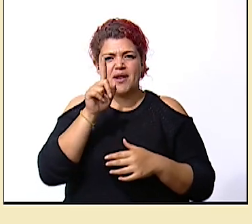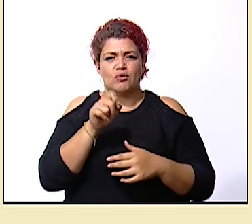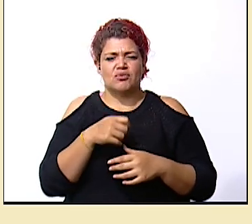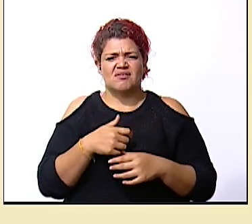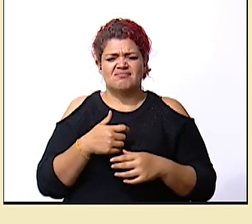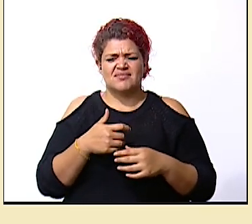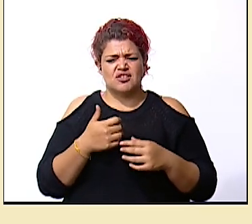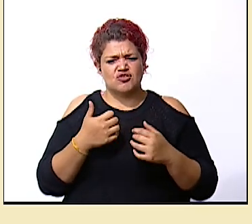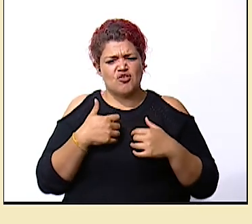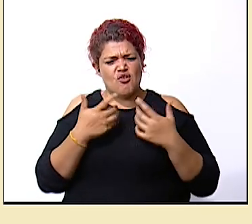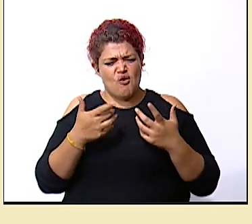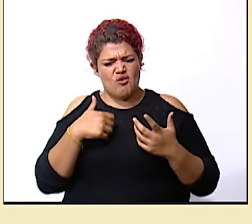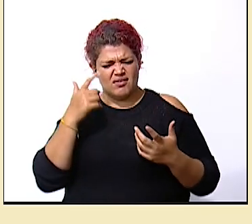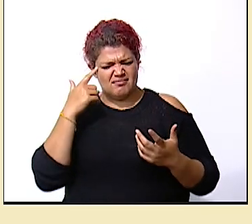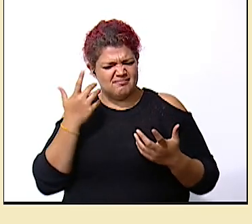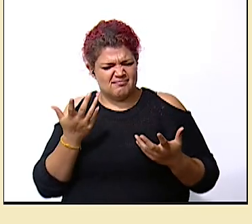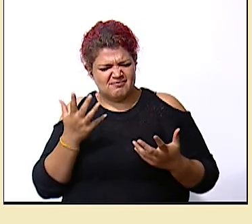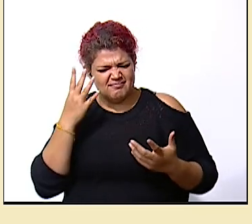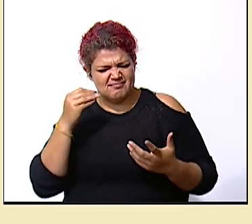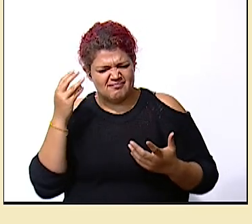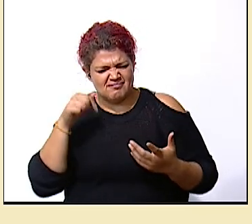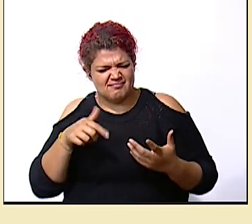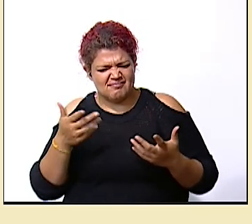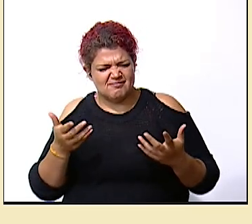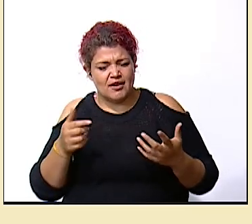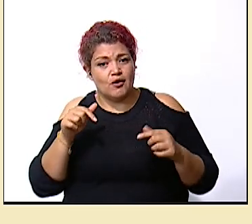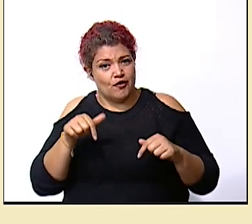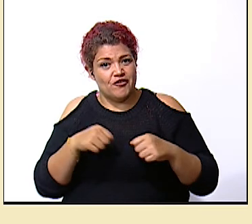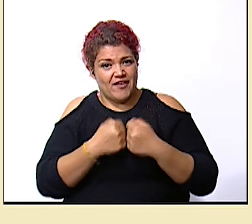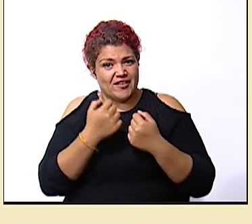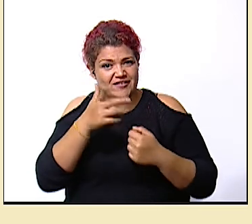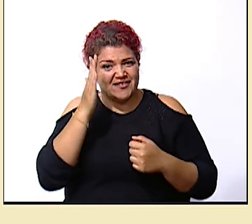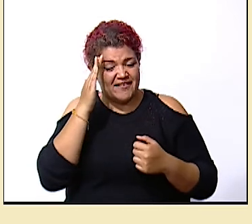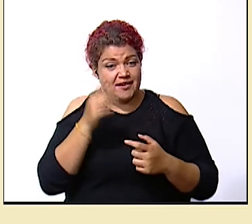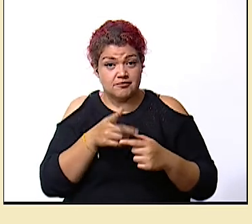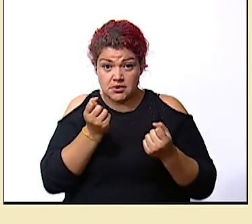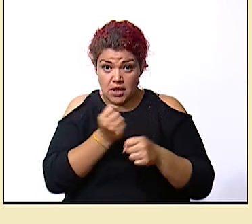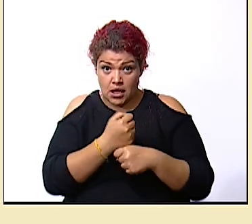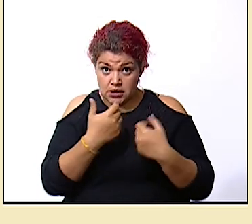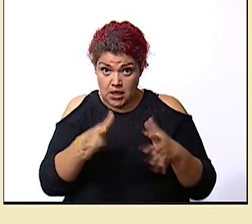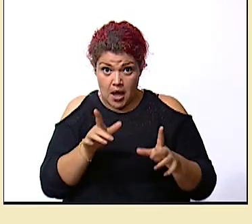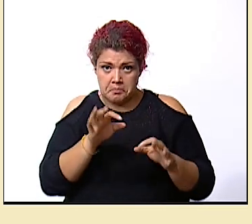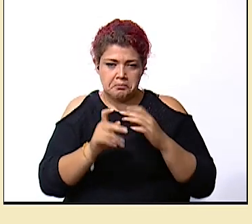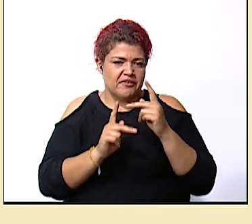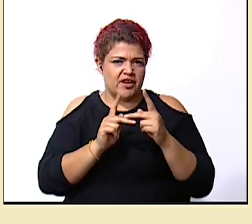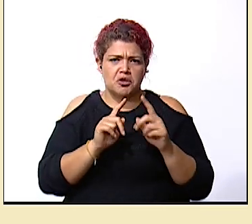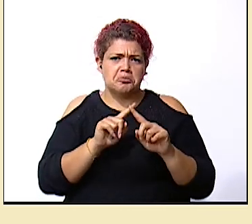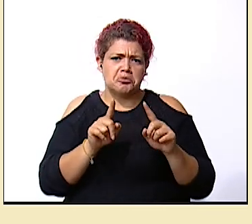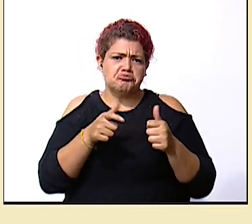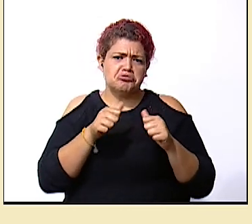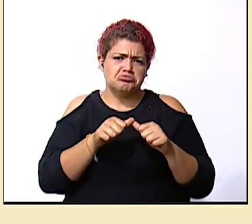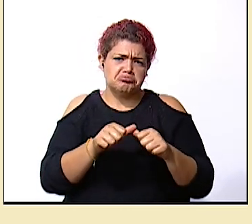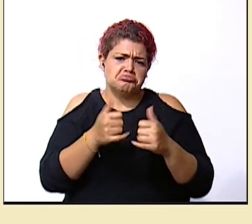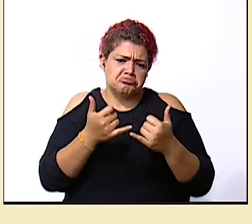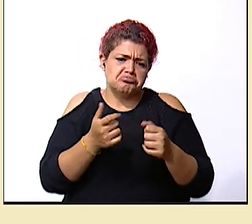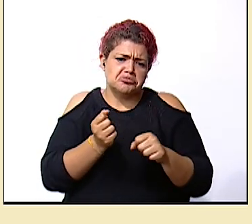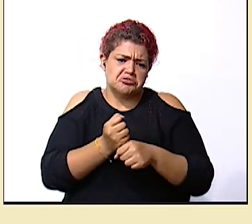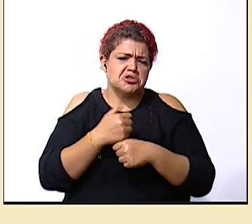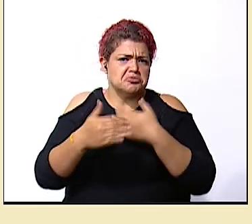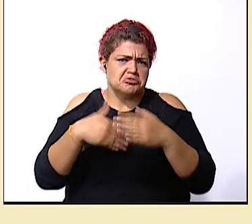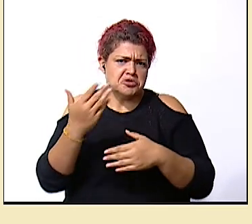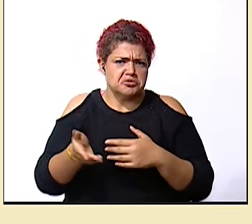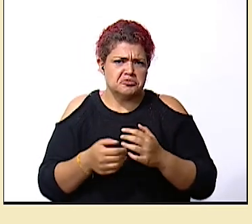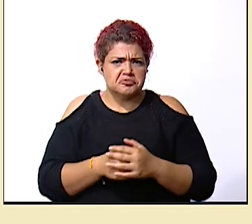¿qué experimenté? bueno el día de hoy tienen un reto si lo hicieron ya perfecto si no lo pueden hacer después